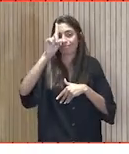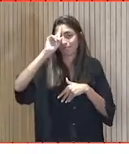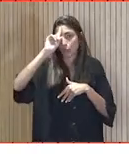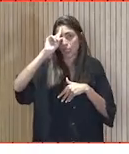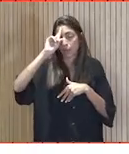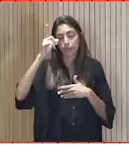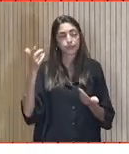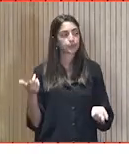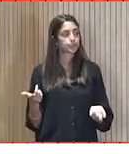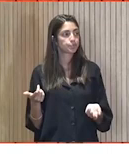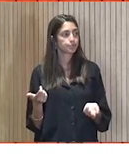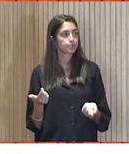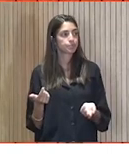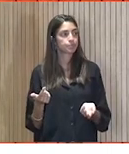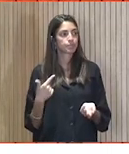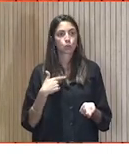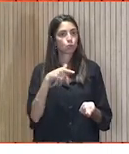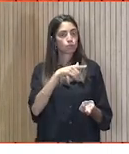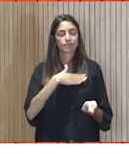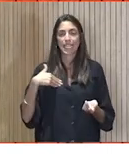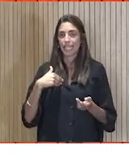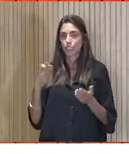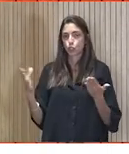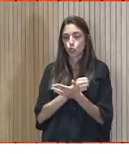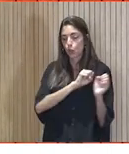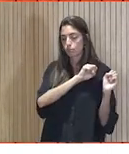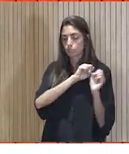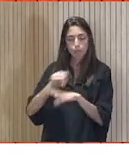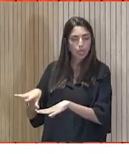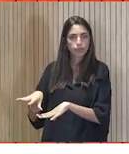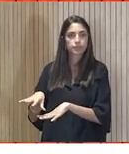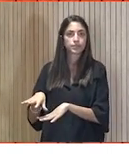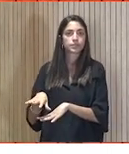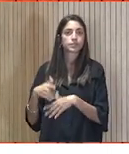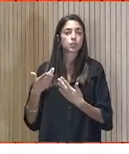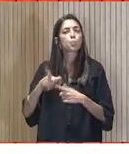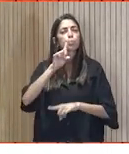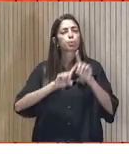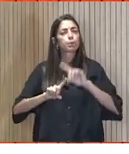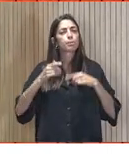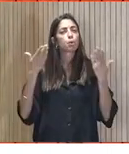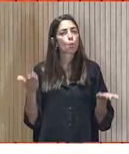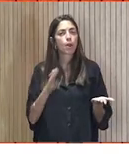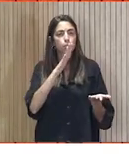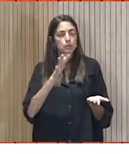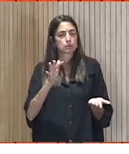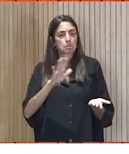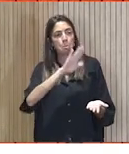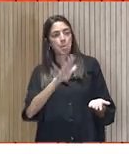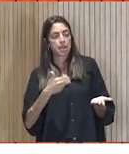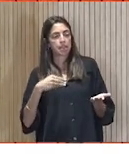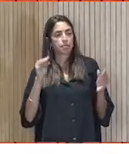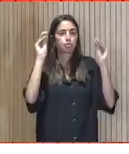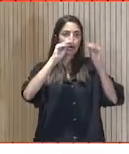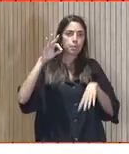¿Ibas a tirar todo por la ventana? ¿Lo ibas a dejar? ¿Cuál era tu problema? Porque en teoría, chaval, que estás en FP, oye,